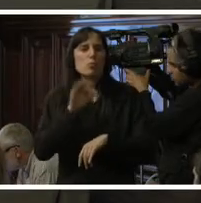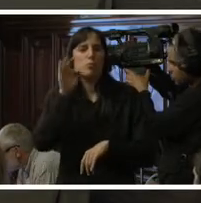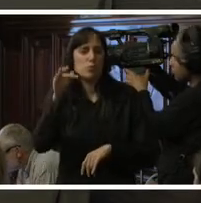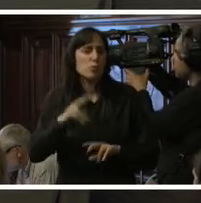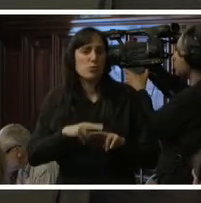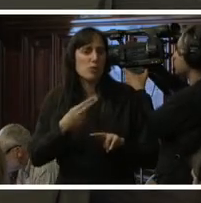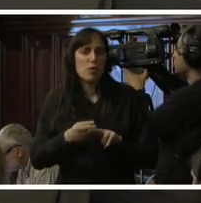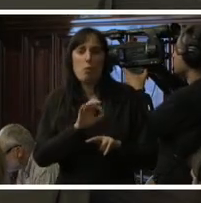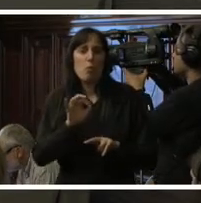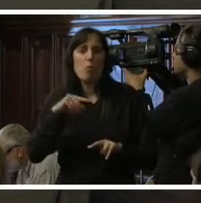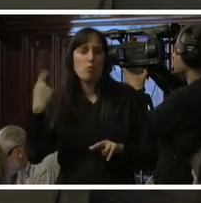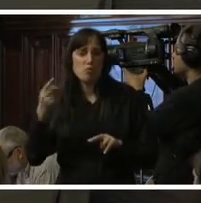futuro